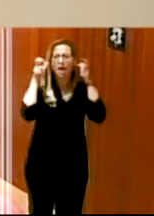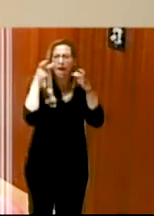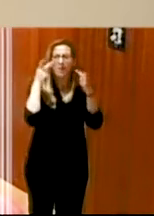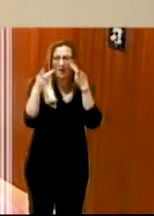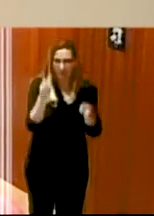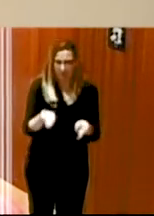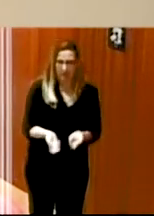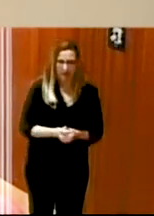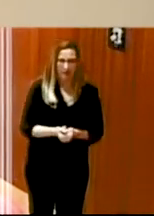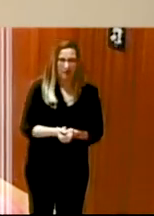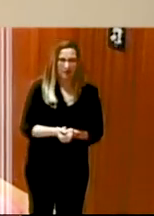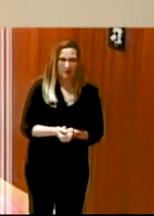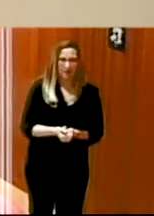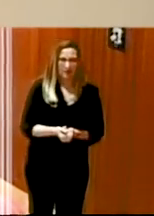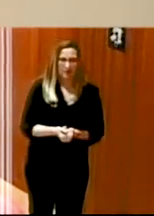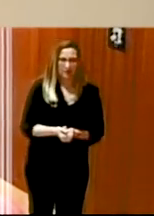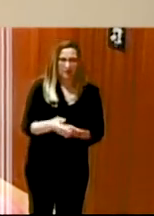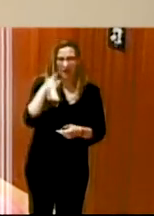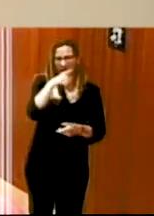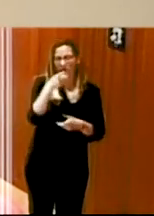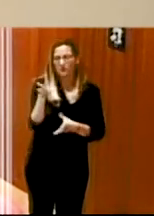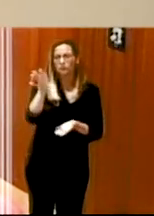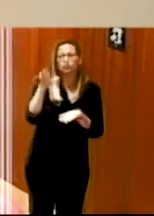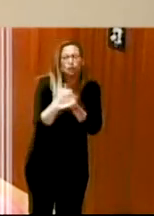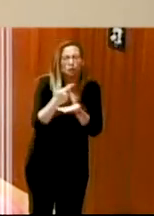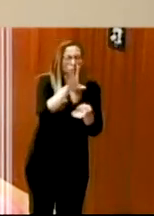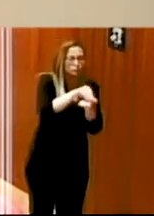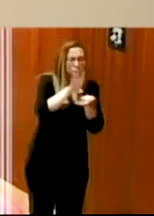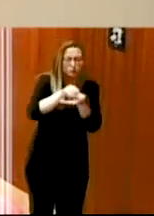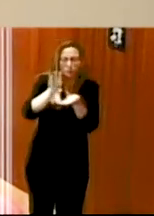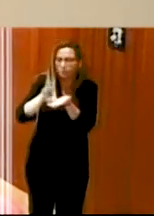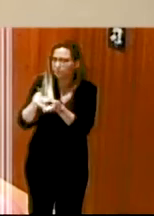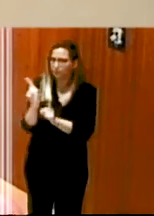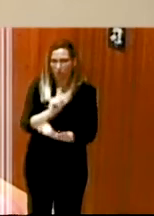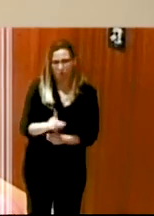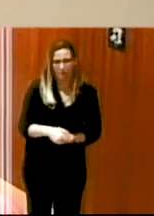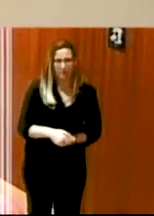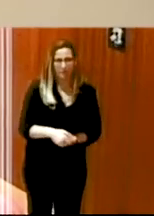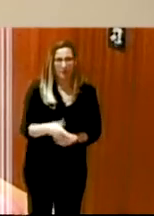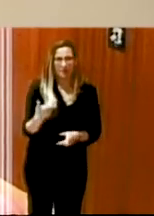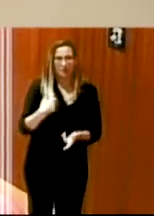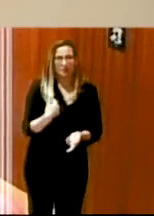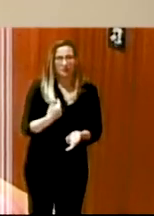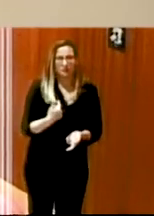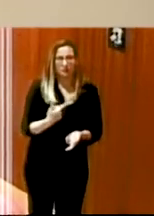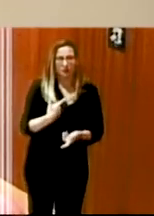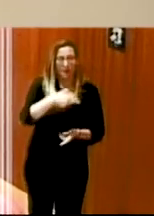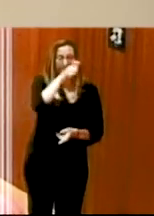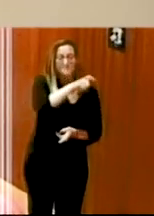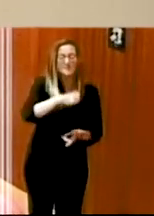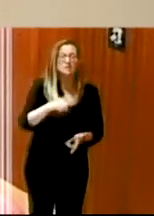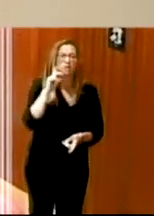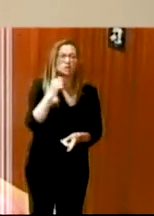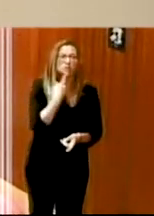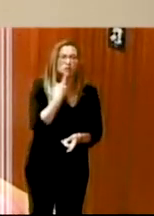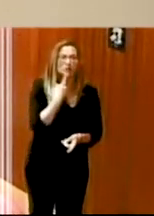nivel sensorial que no están recogidas aquí todo el tema de olfato tacto pero nos vamos a centrar en personas sordas ciegas y con